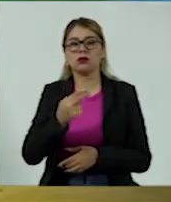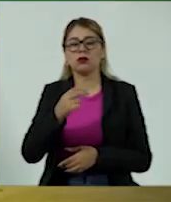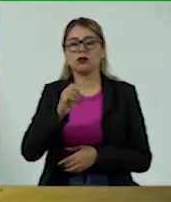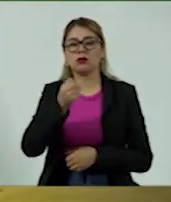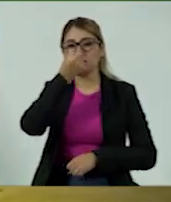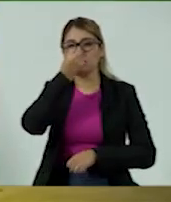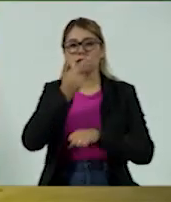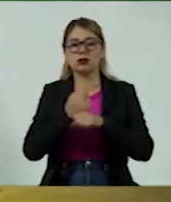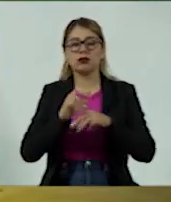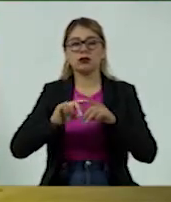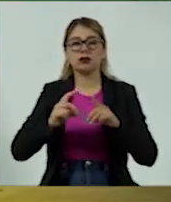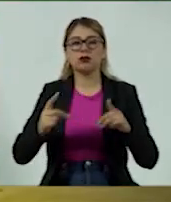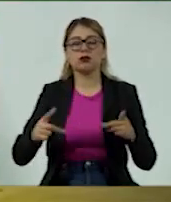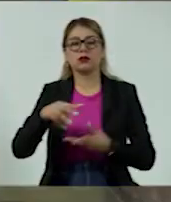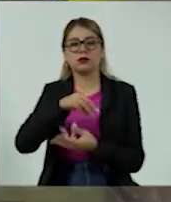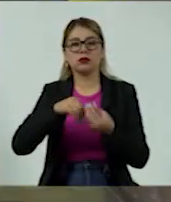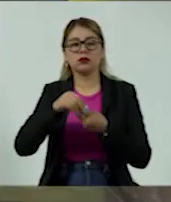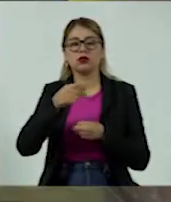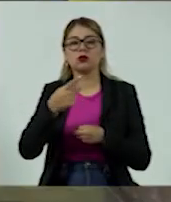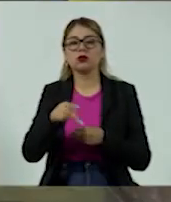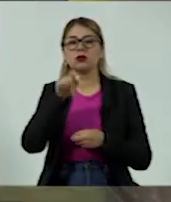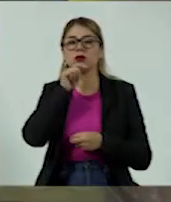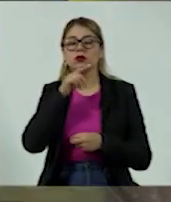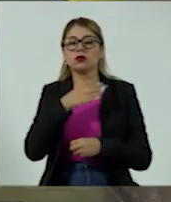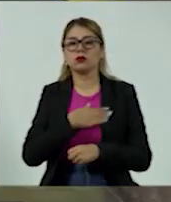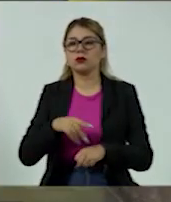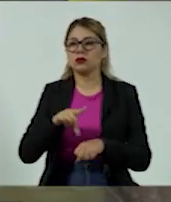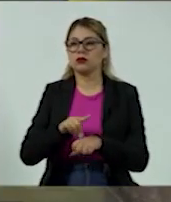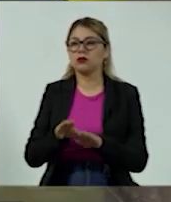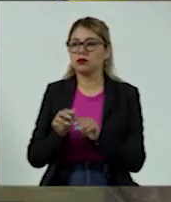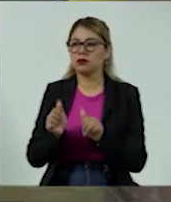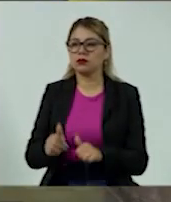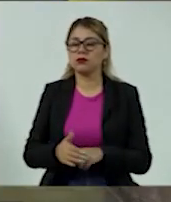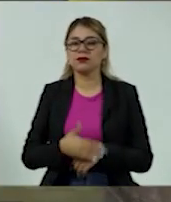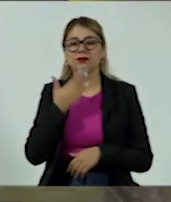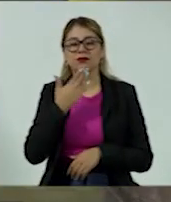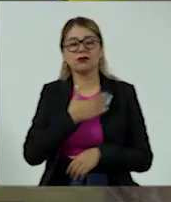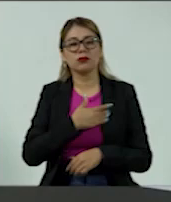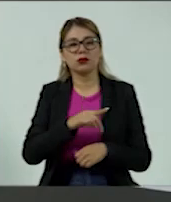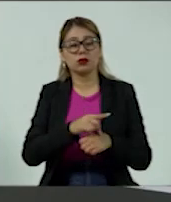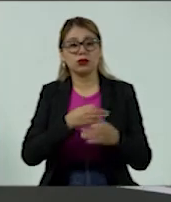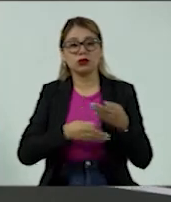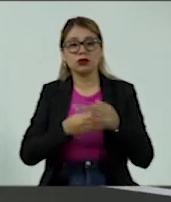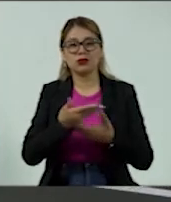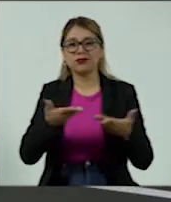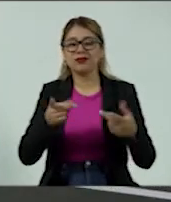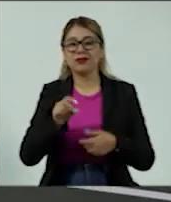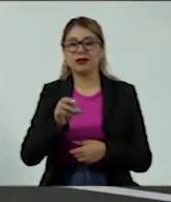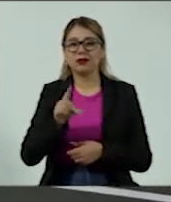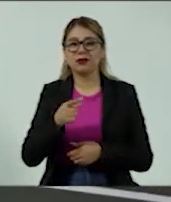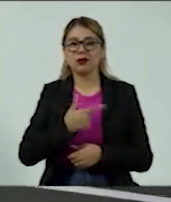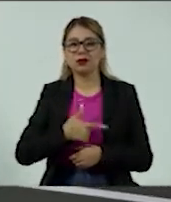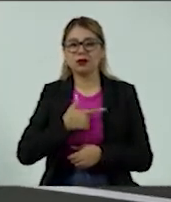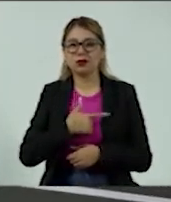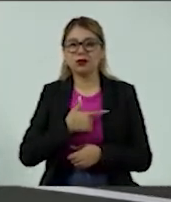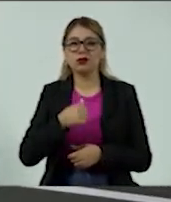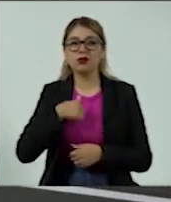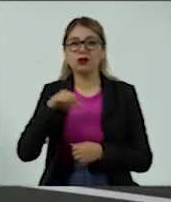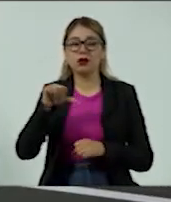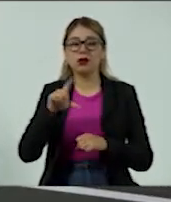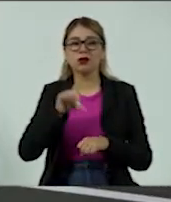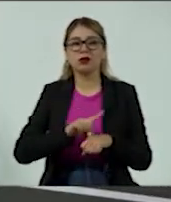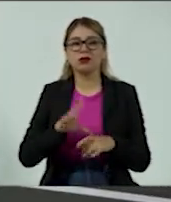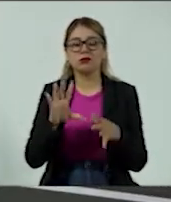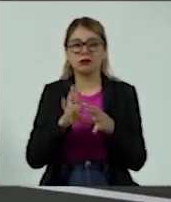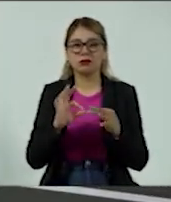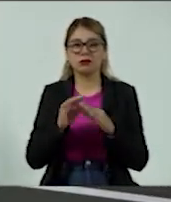secretario de desarrollo económico en Jalisco, mi estimado, buenos días. David, muy buenos días, muy buenos días a todos, con el gusto de poder comentar